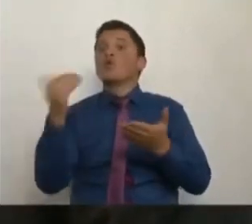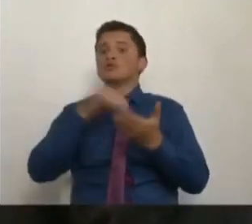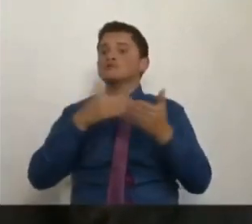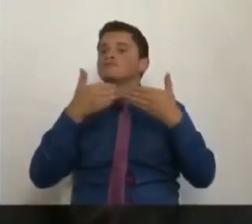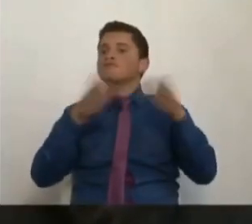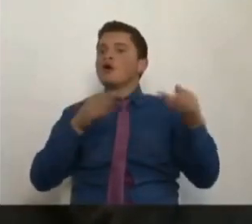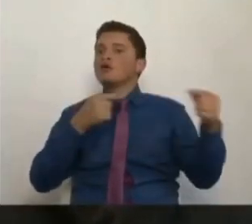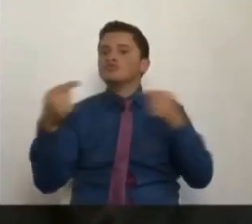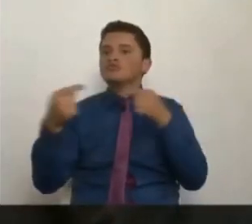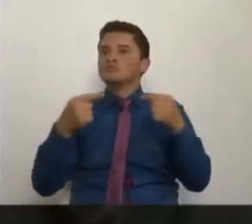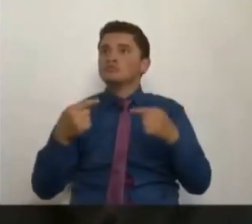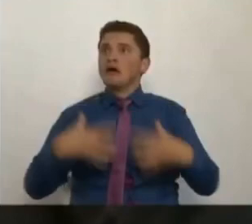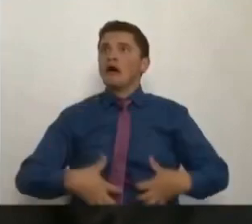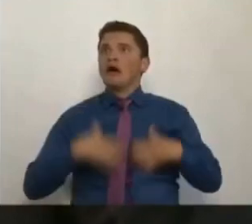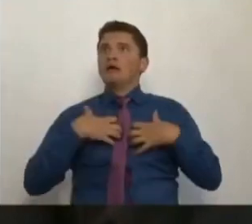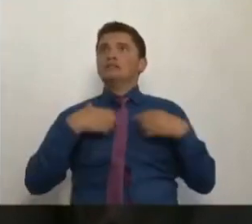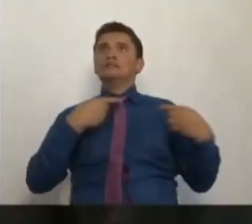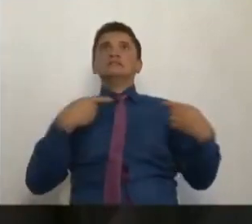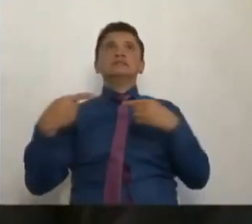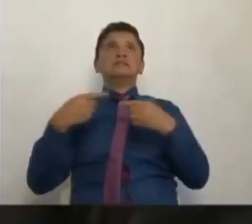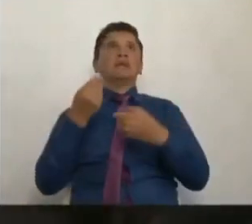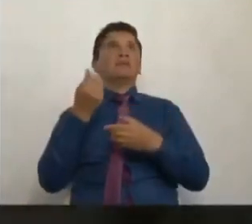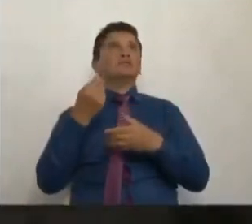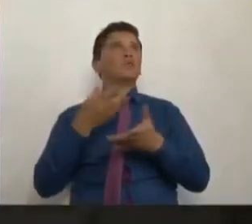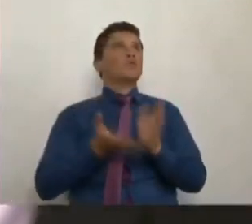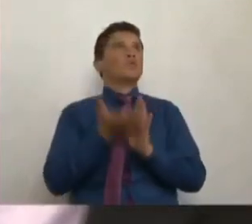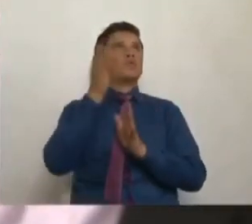le tengamos miedo al debate sobre precios de combustible.